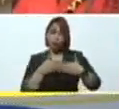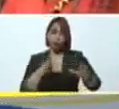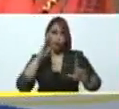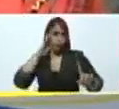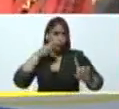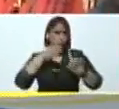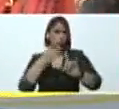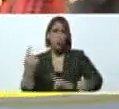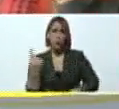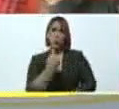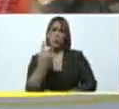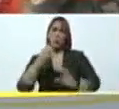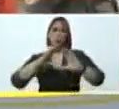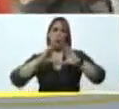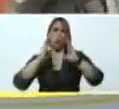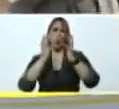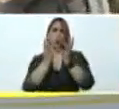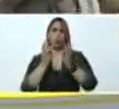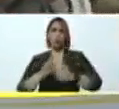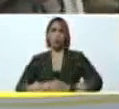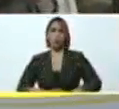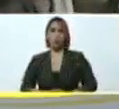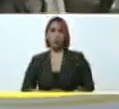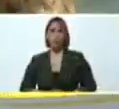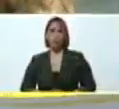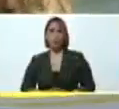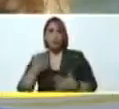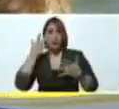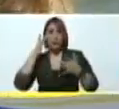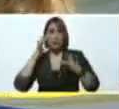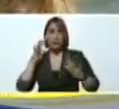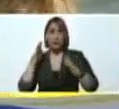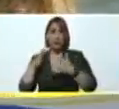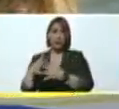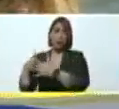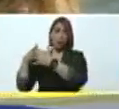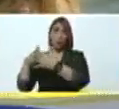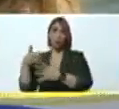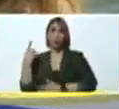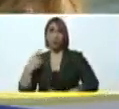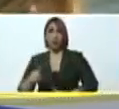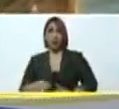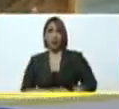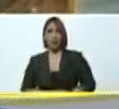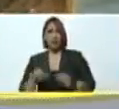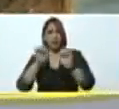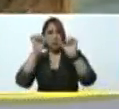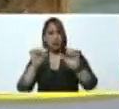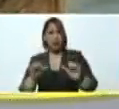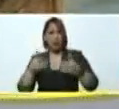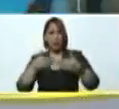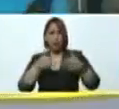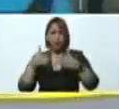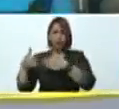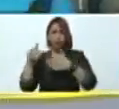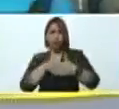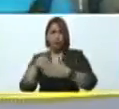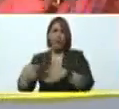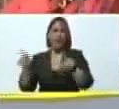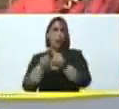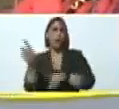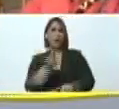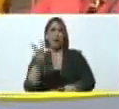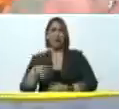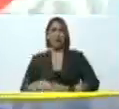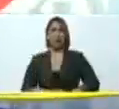únicas en el mundo, quisiera Estados Unidos tener un sistema de garantías electorales como tiene Venezuela,